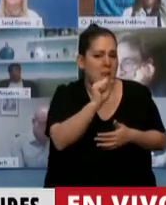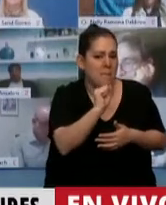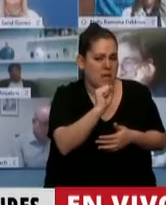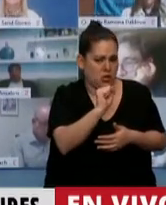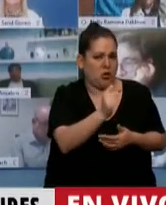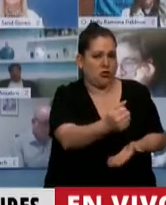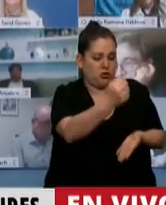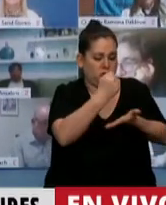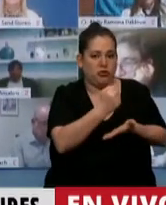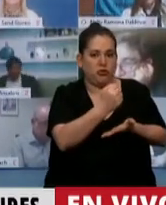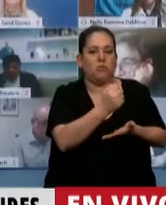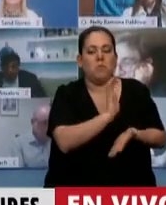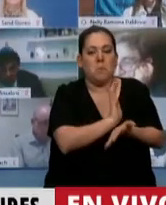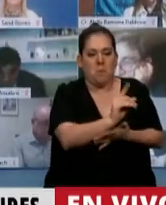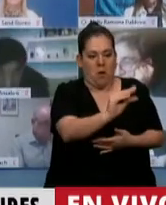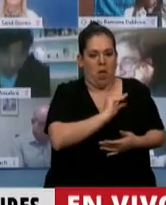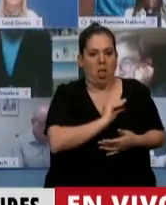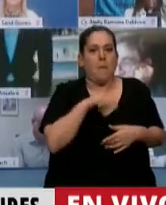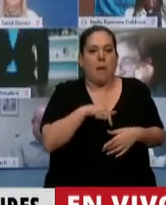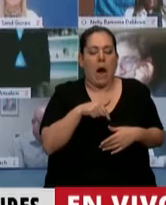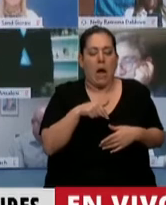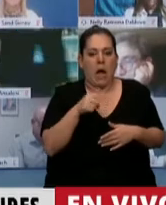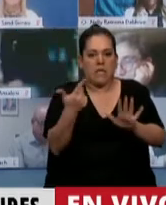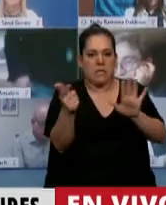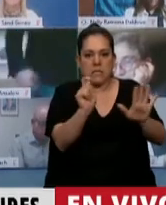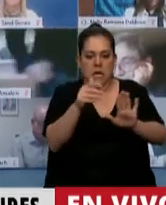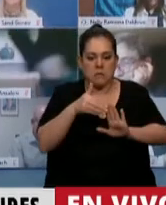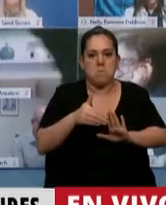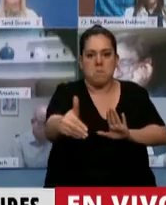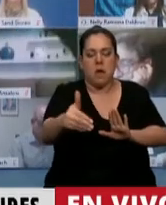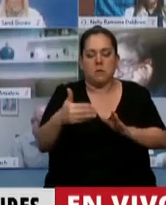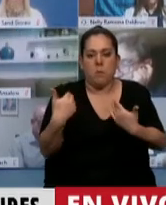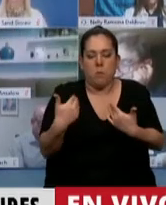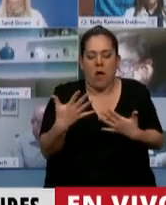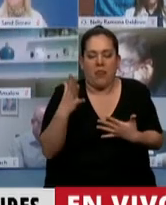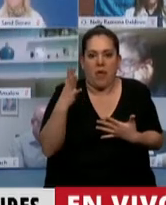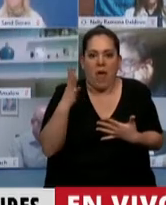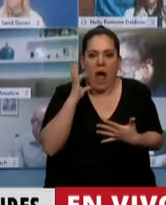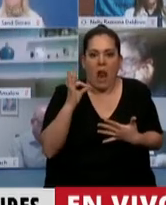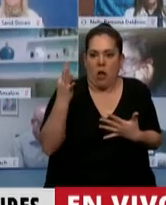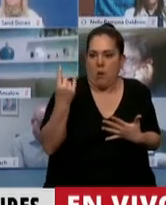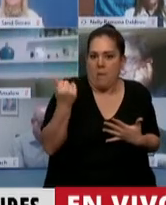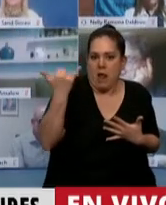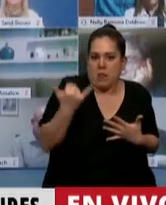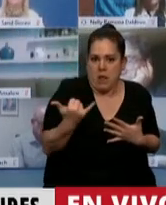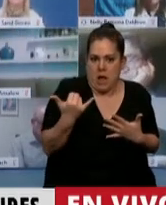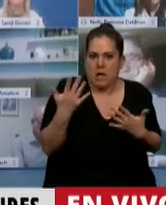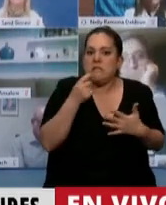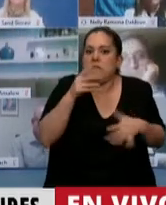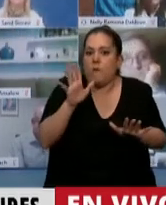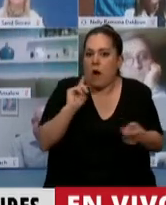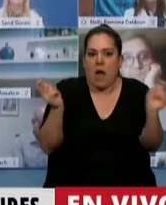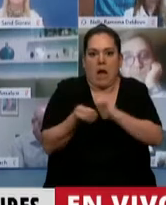enfrentar al menos los próximos seis meses y prorrogables, si que no ha cambiado esta situación. Por último,